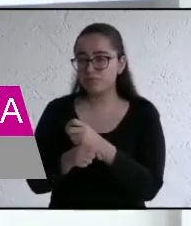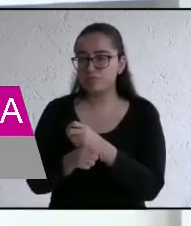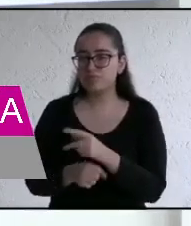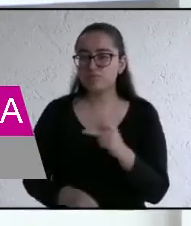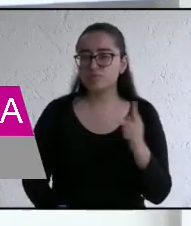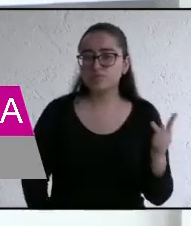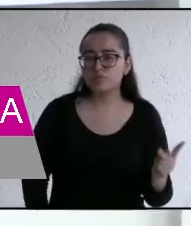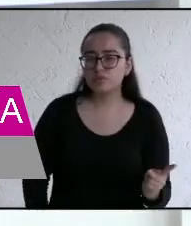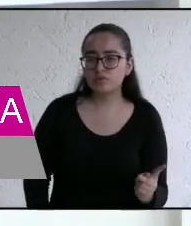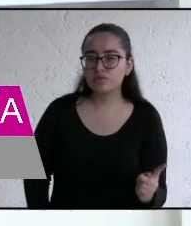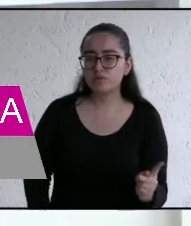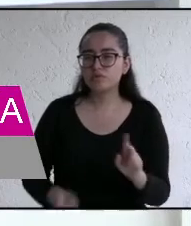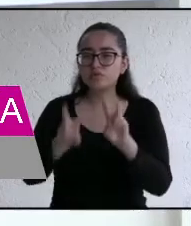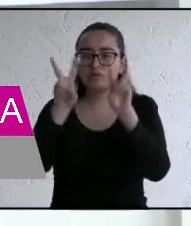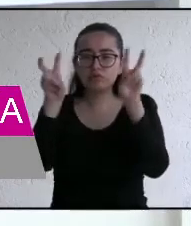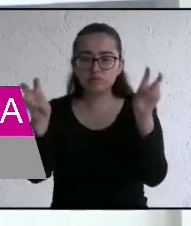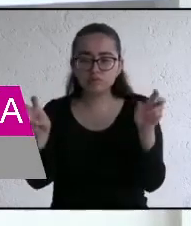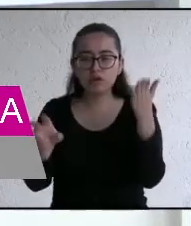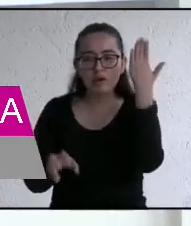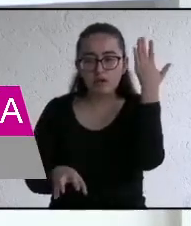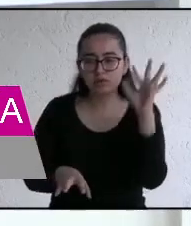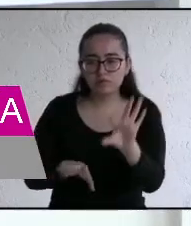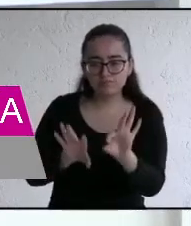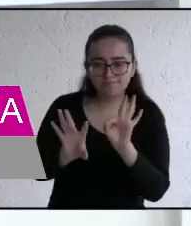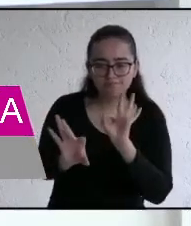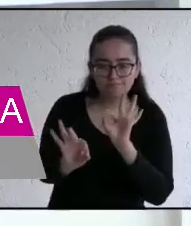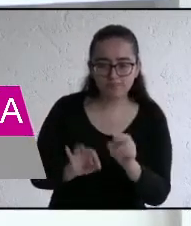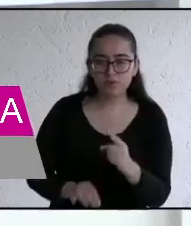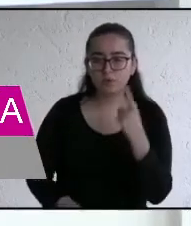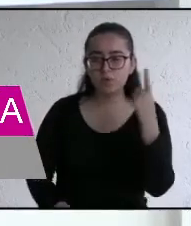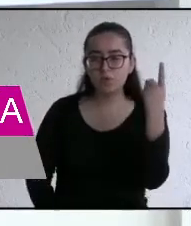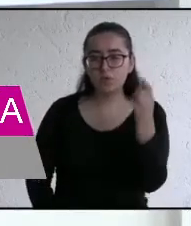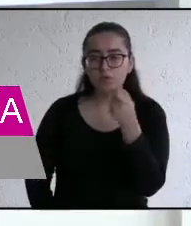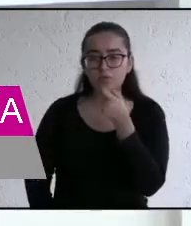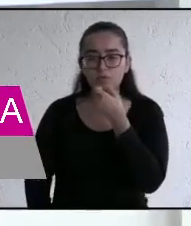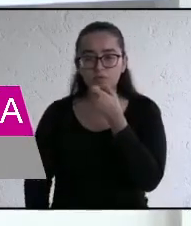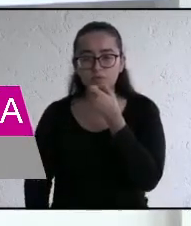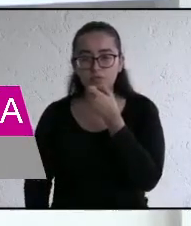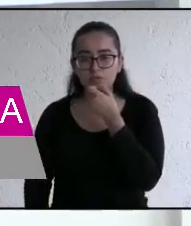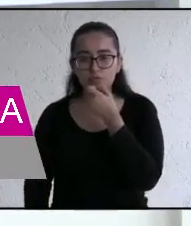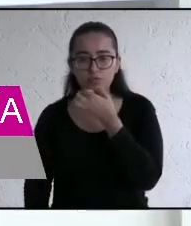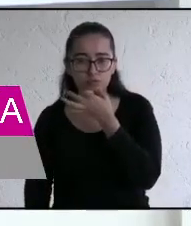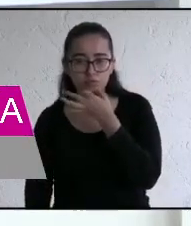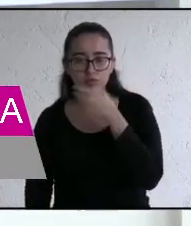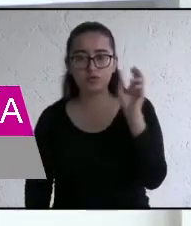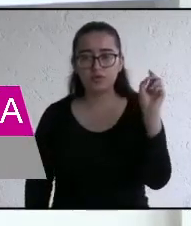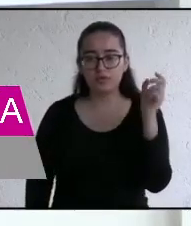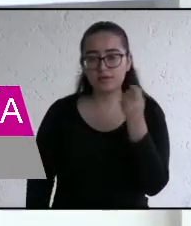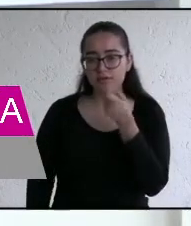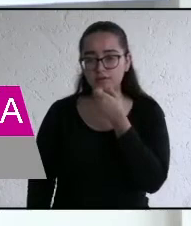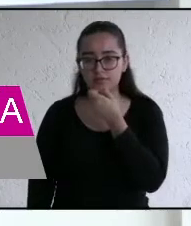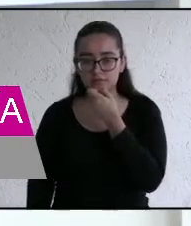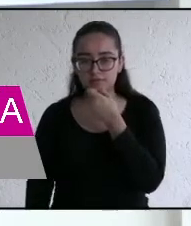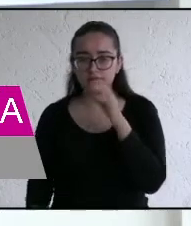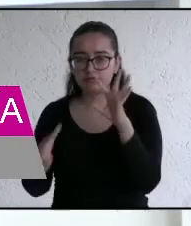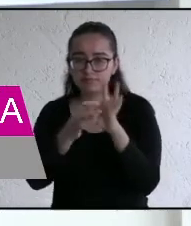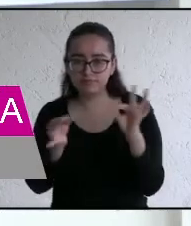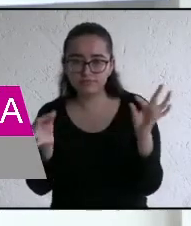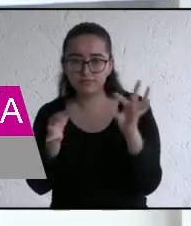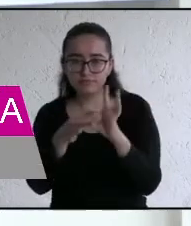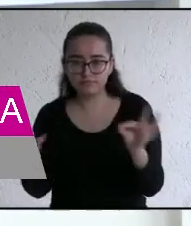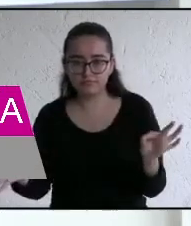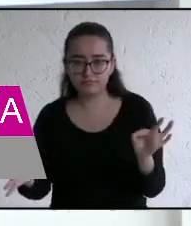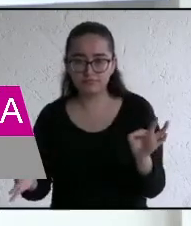al tema elegido por el comité de debates. Tendrán minuto y medio cada participante para comentar. Cabe mencionar